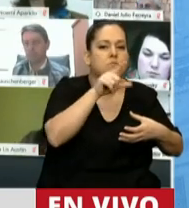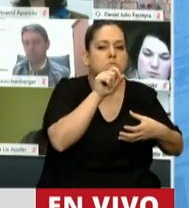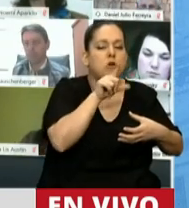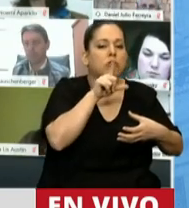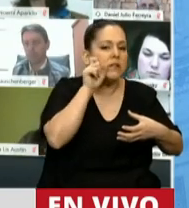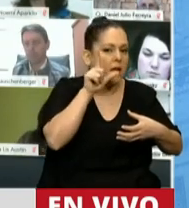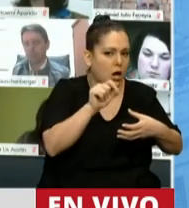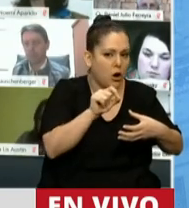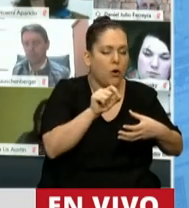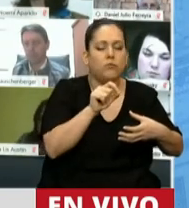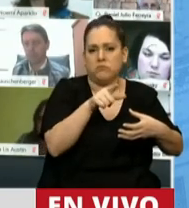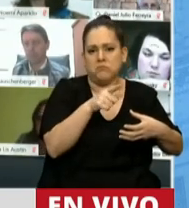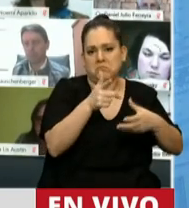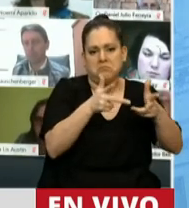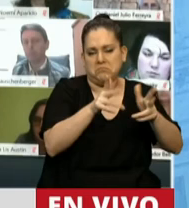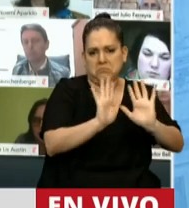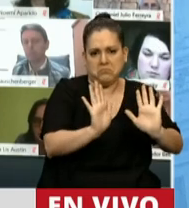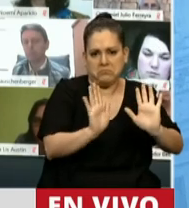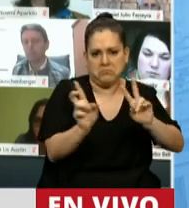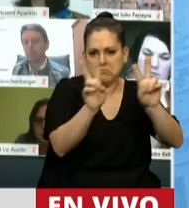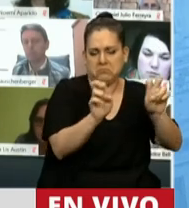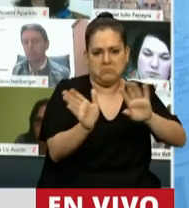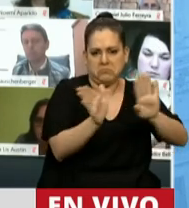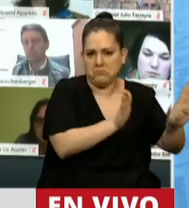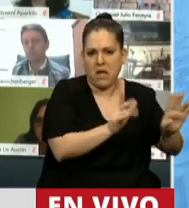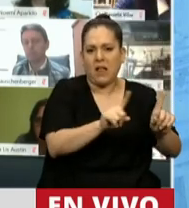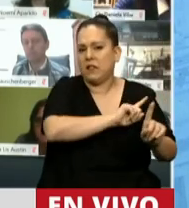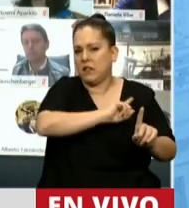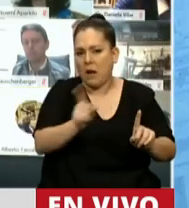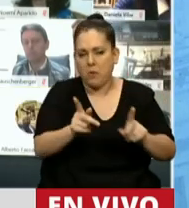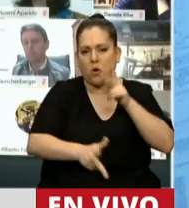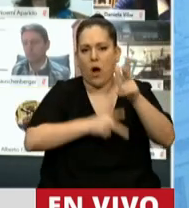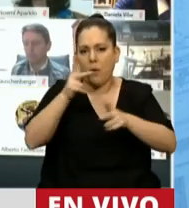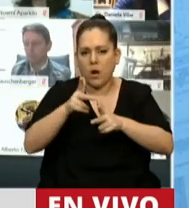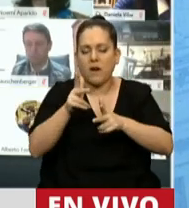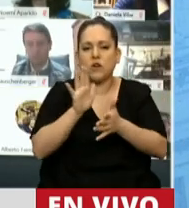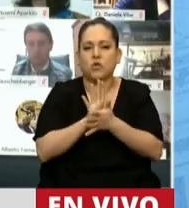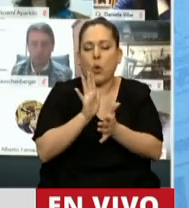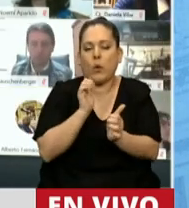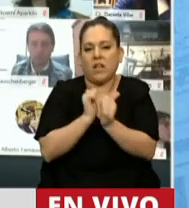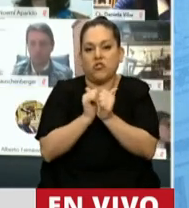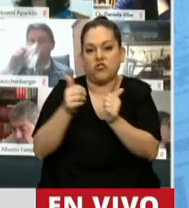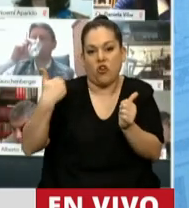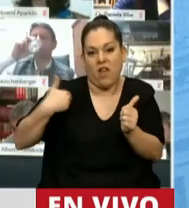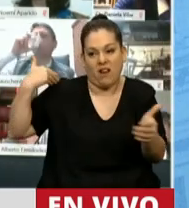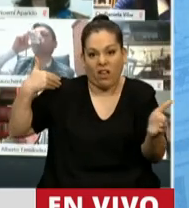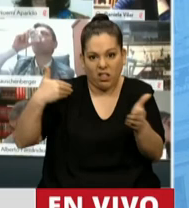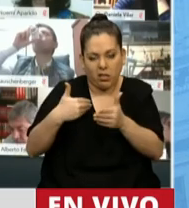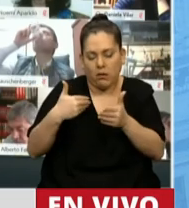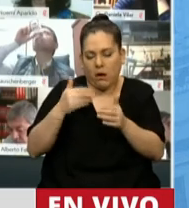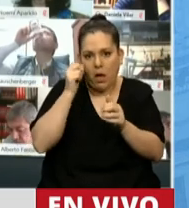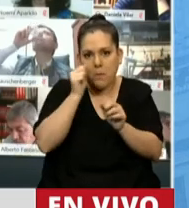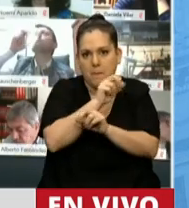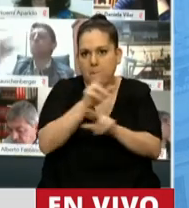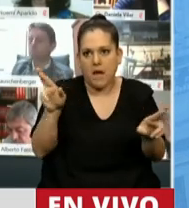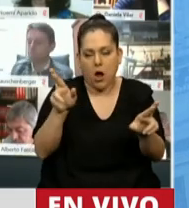Tampoco me voy a referir al capítulo asiago de nuestra historia, uno de los peores de todos los